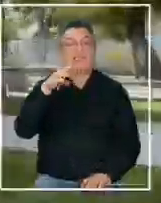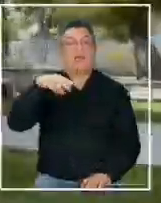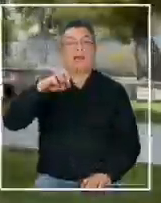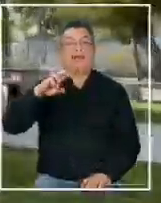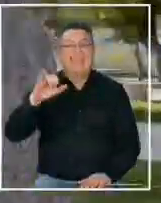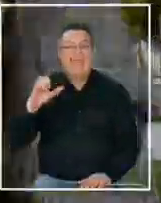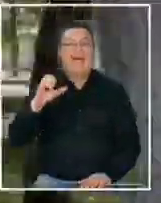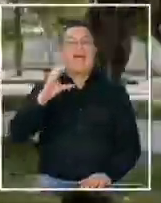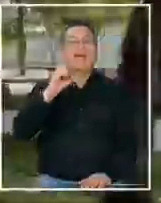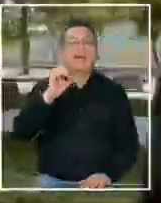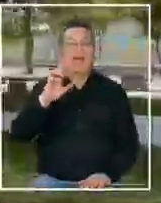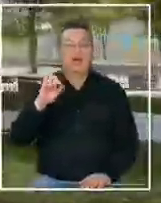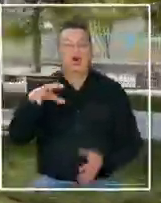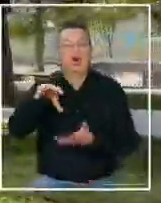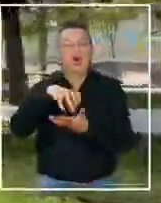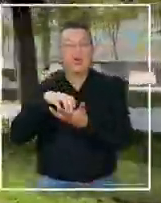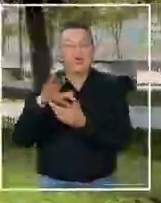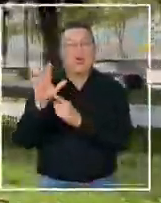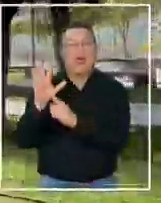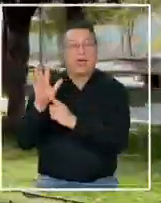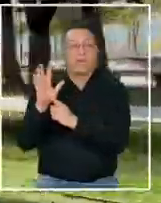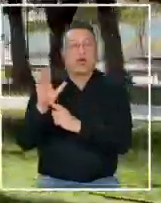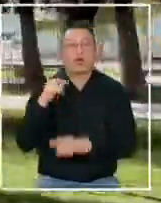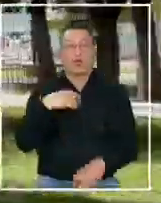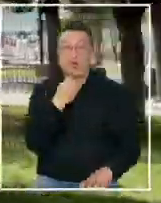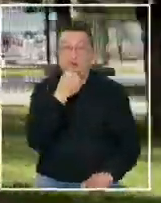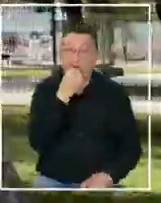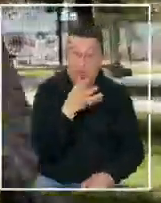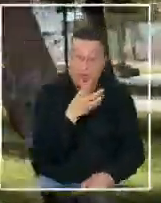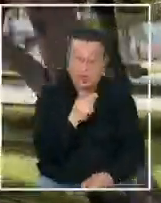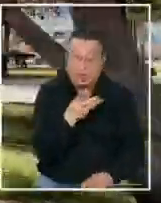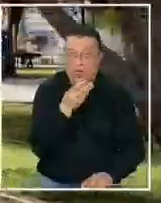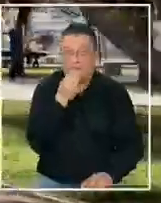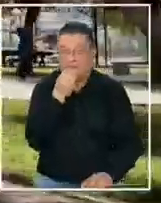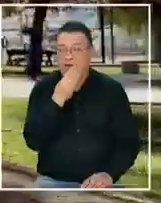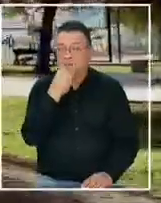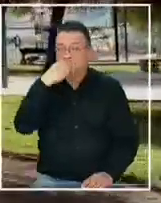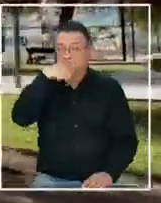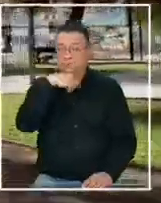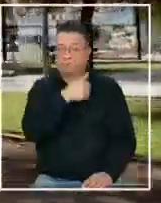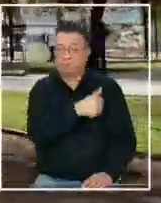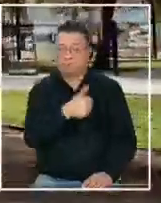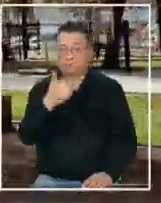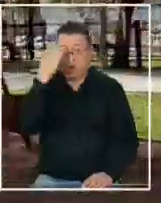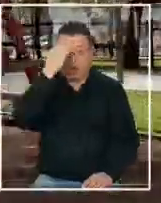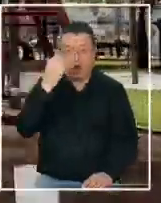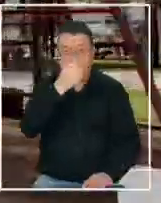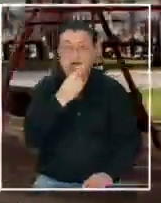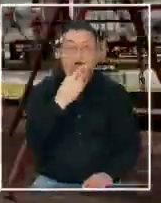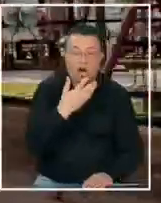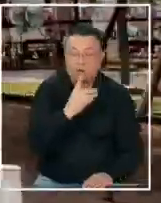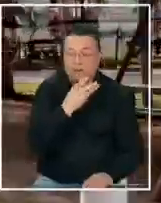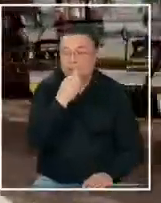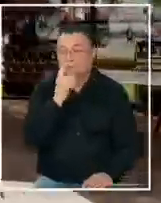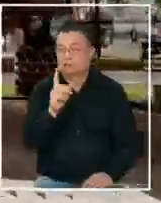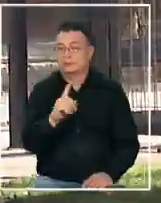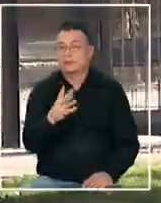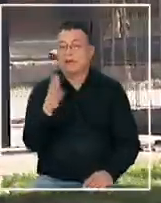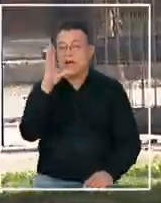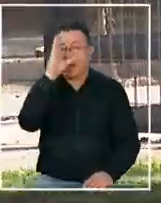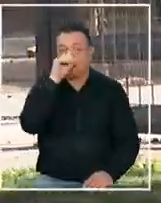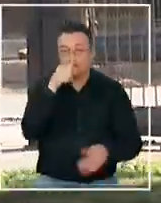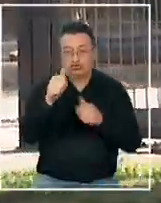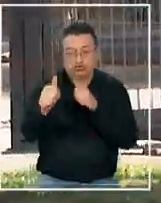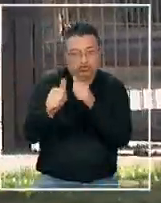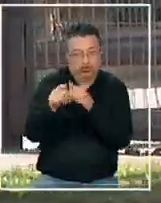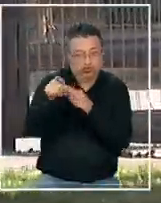en lo espejo. Pareciera que no tienen derecho a contar cómo se sienten, menos aún opinar sobre lo que pasó anoche a